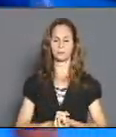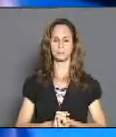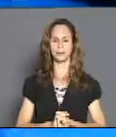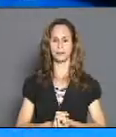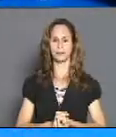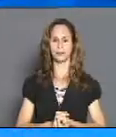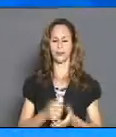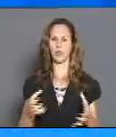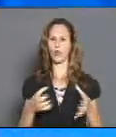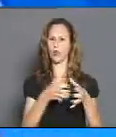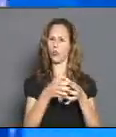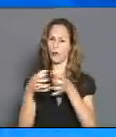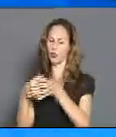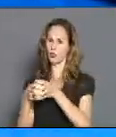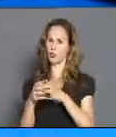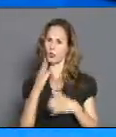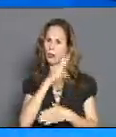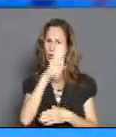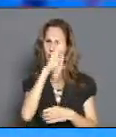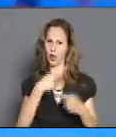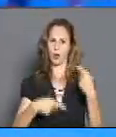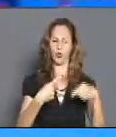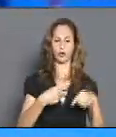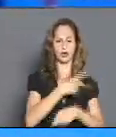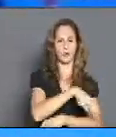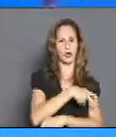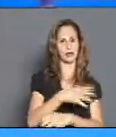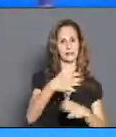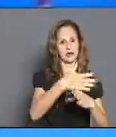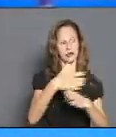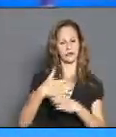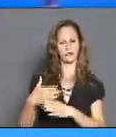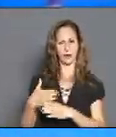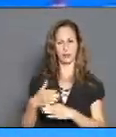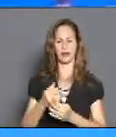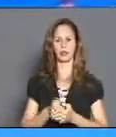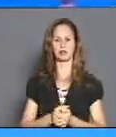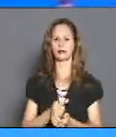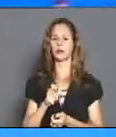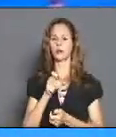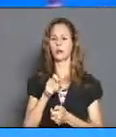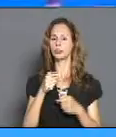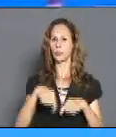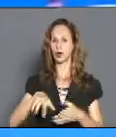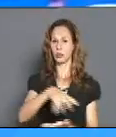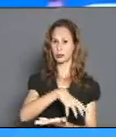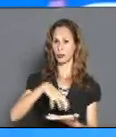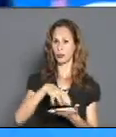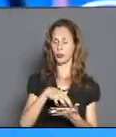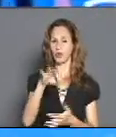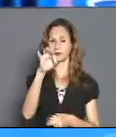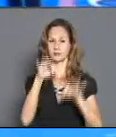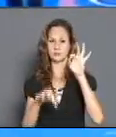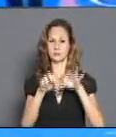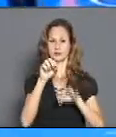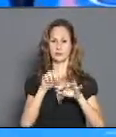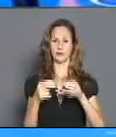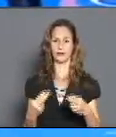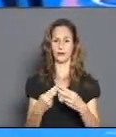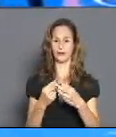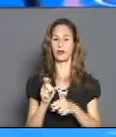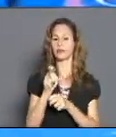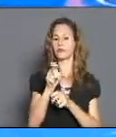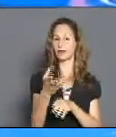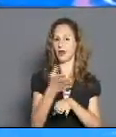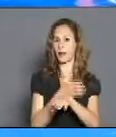principiante Yuenis rivalizará con el italiano Salvatore Cavallaro. Por último, en esta ronda de semifinales, el bisueño Erich